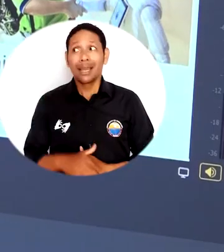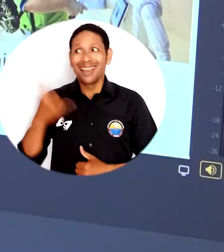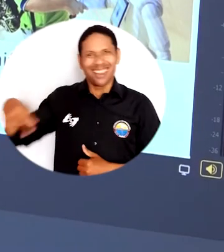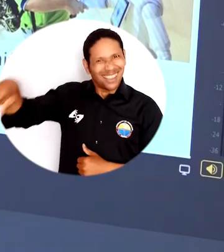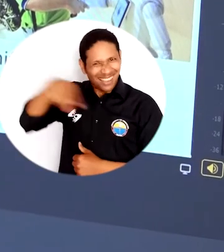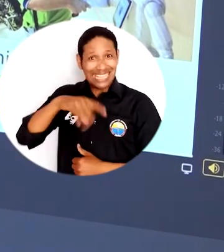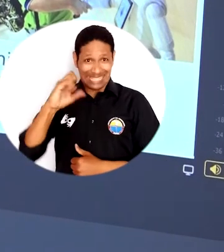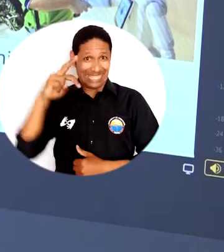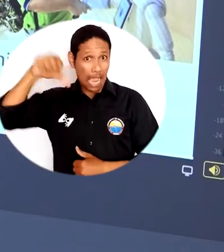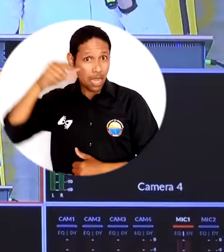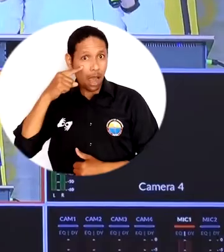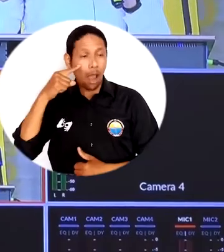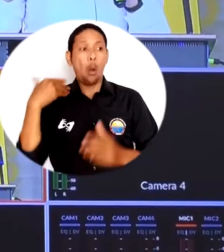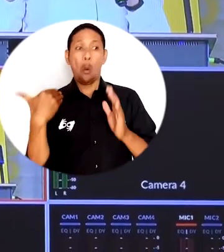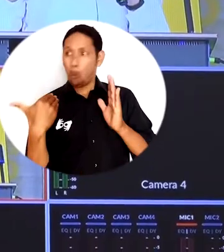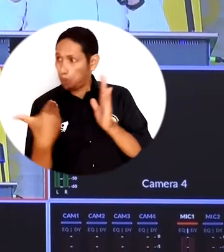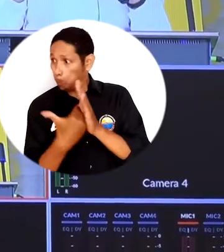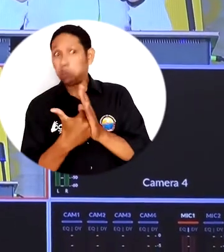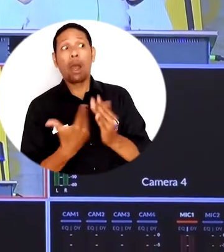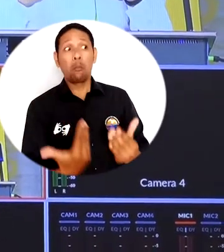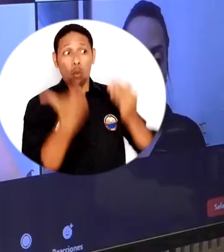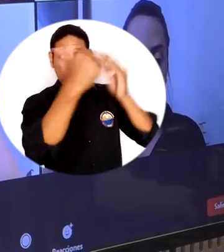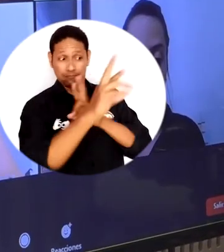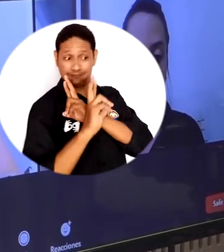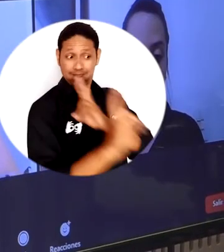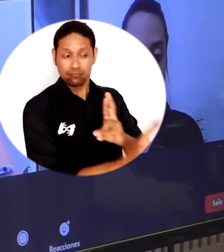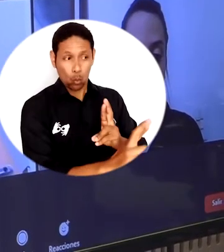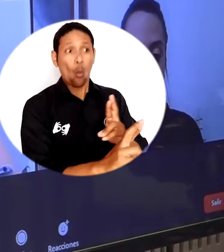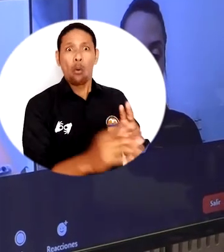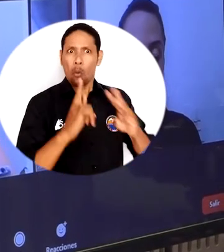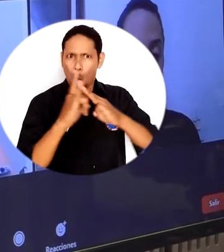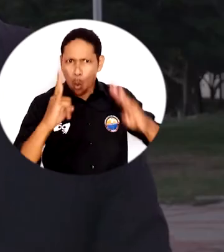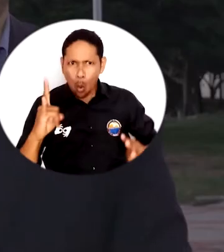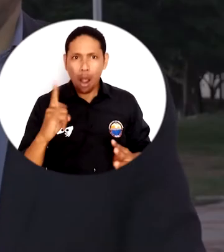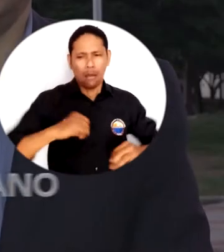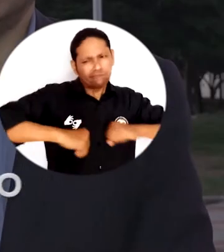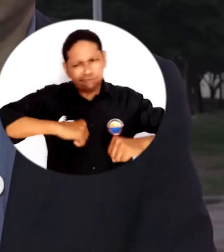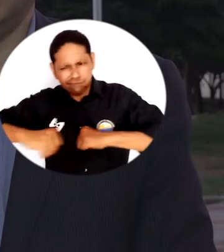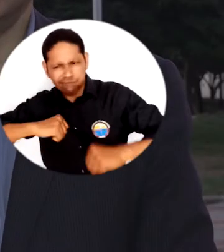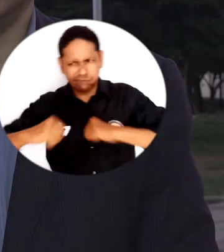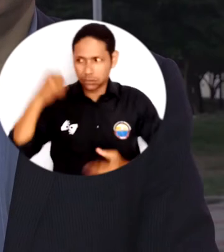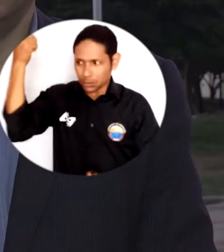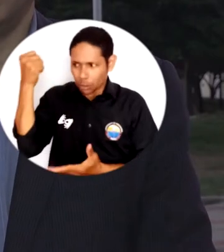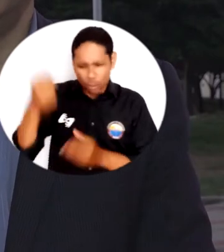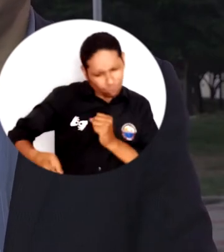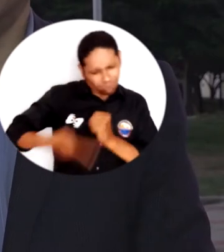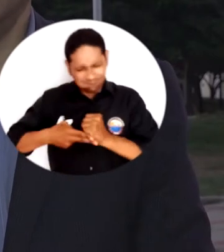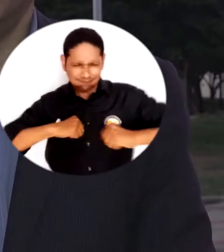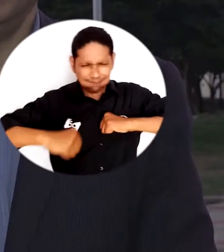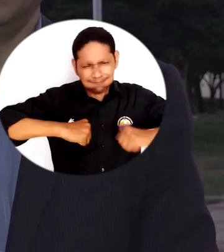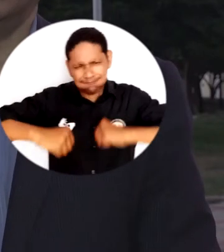Los pares han reconocido que esta universidad hace mucho con poco, que la universidad ha avanzado